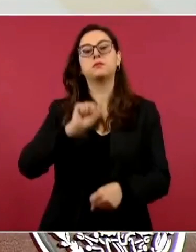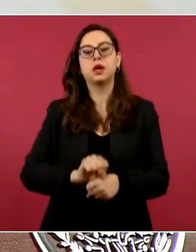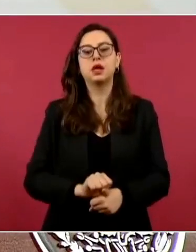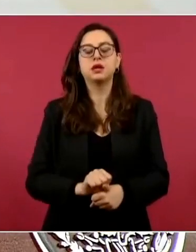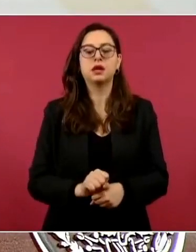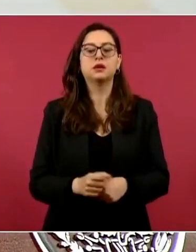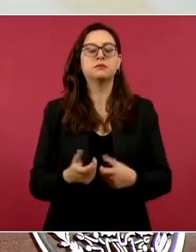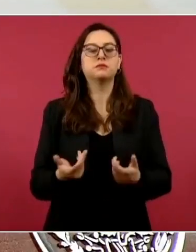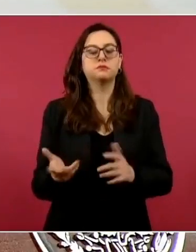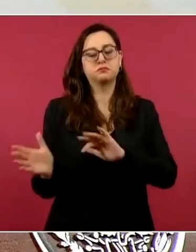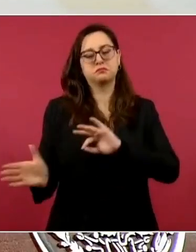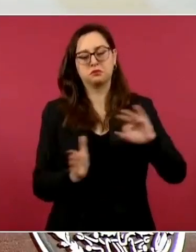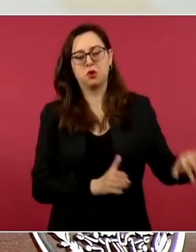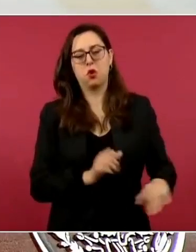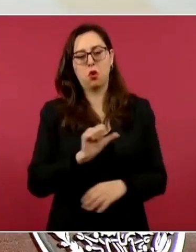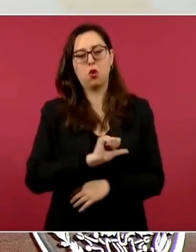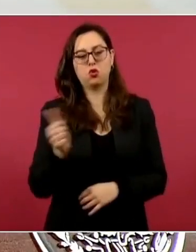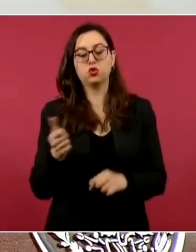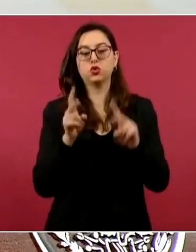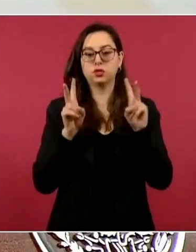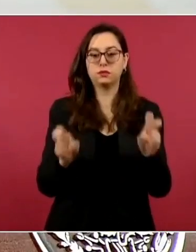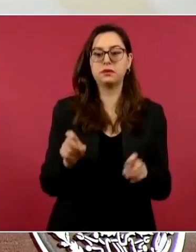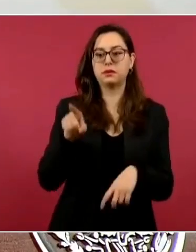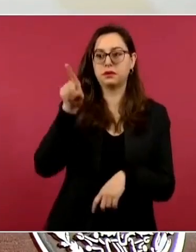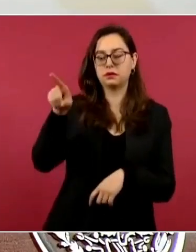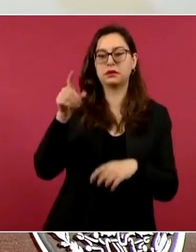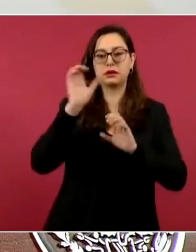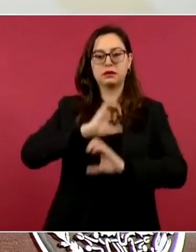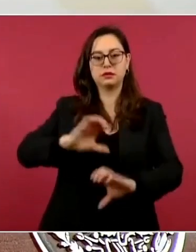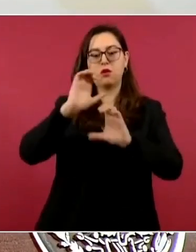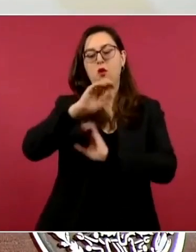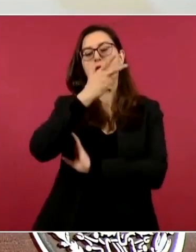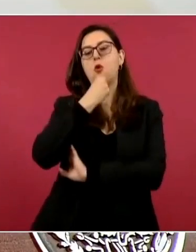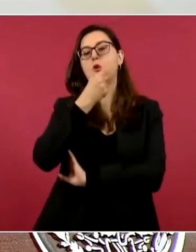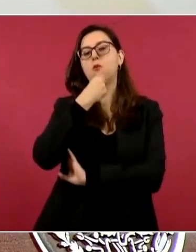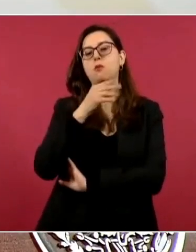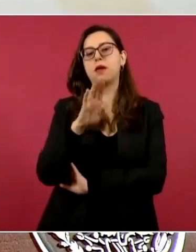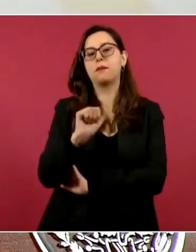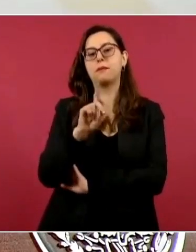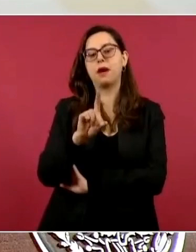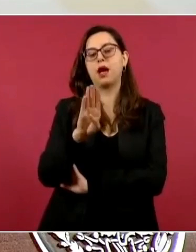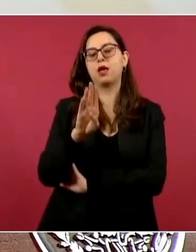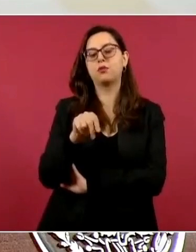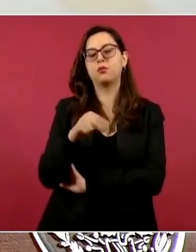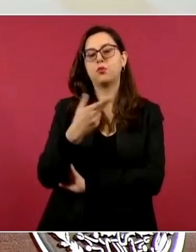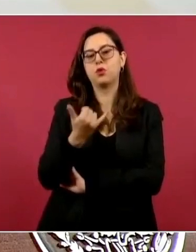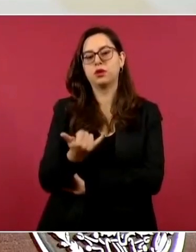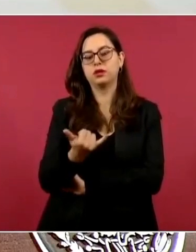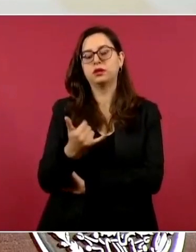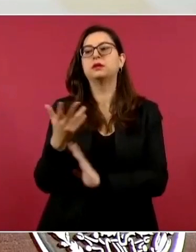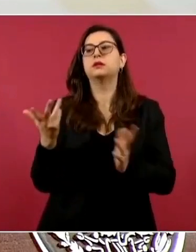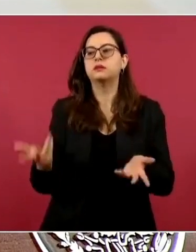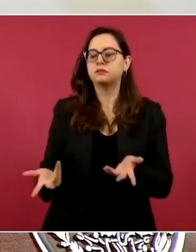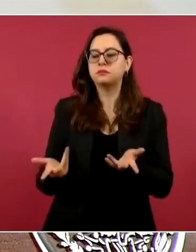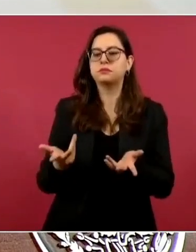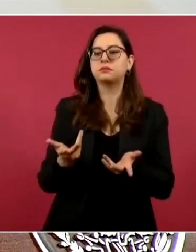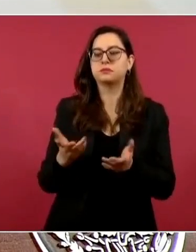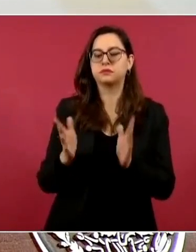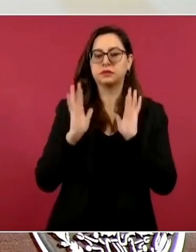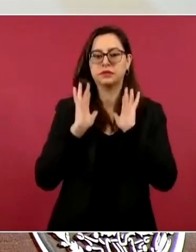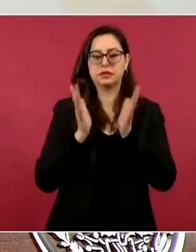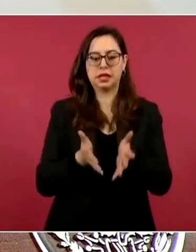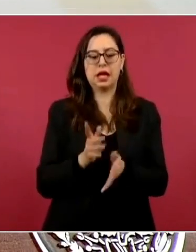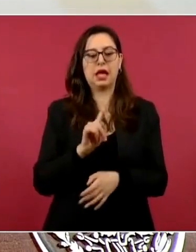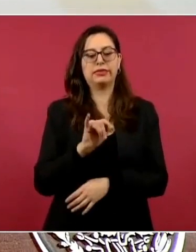concierto de este artista Bad Bunny y vimos unos videos en los que se